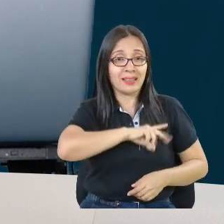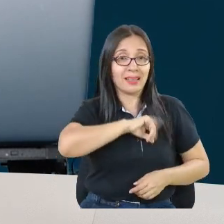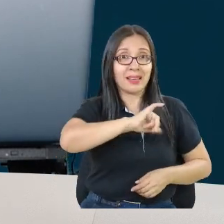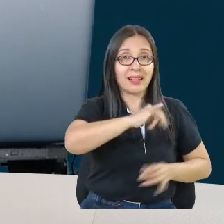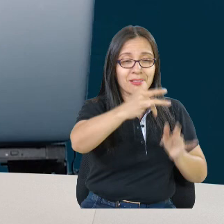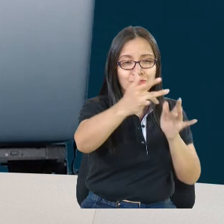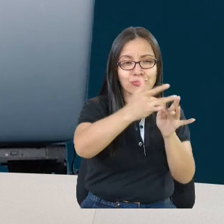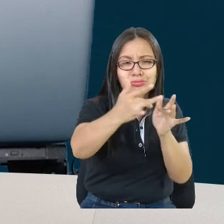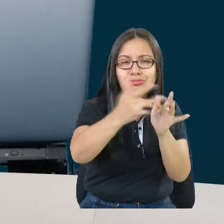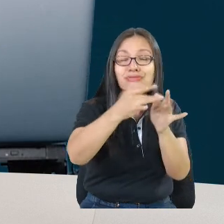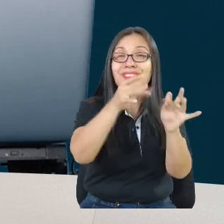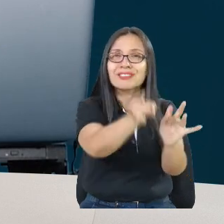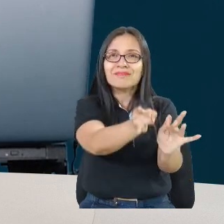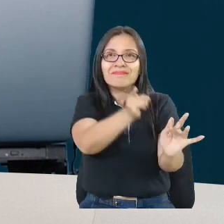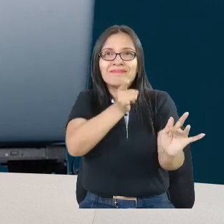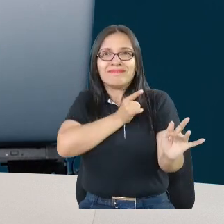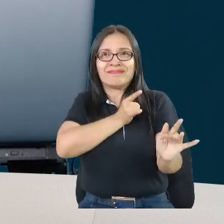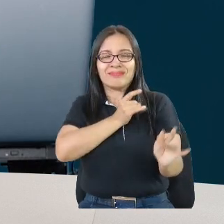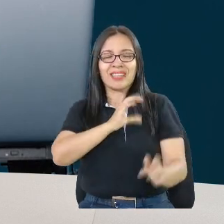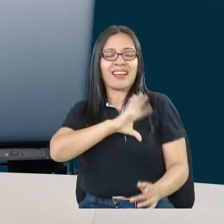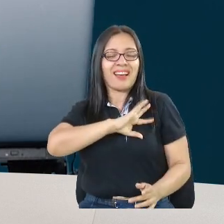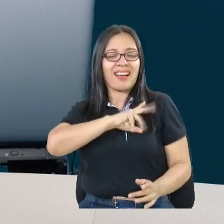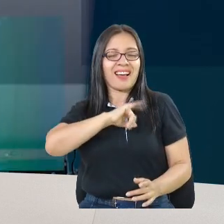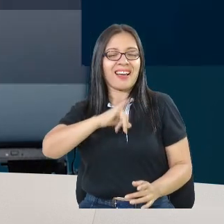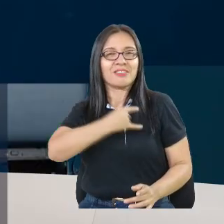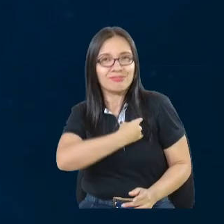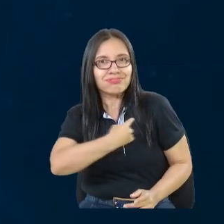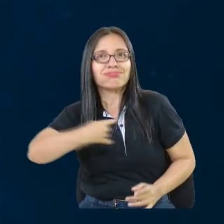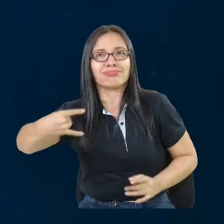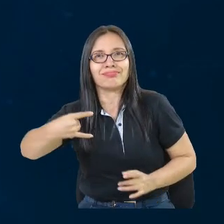inspiran, Cali inspira creatividad y conectividad.